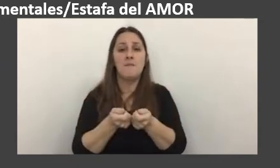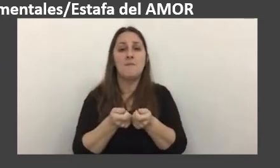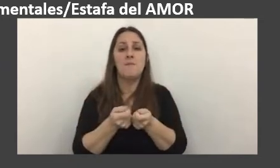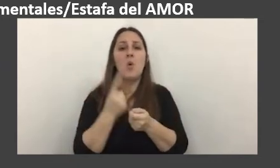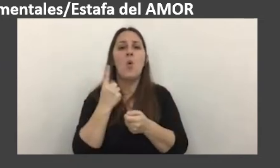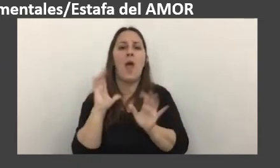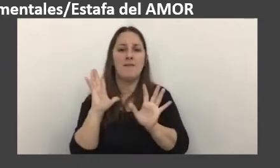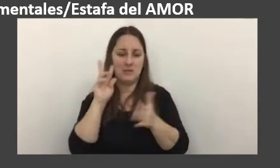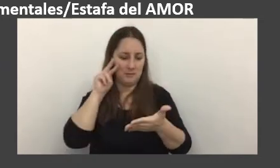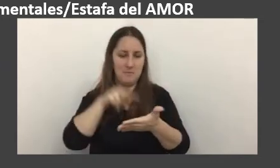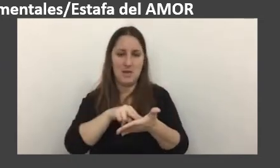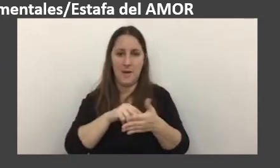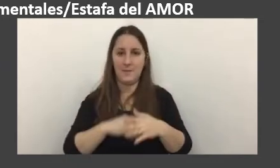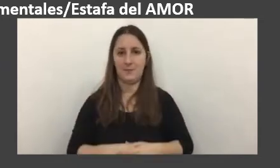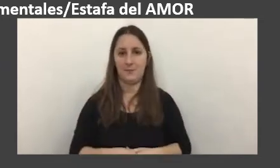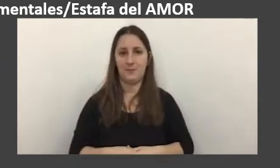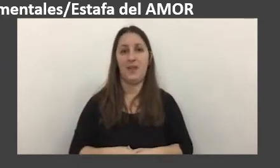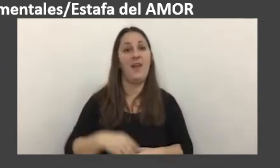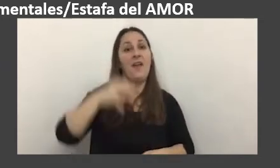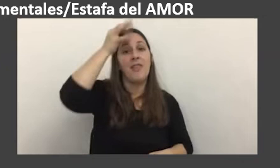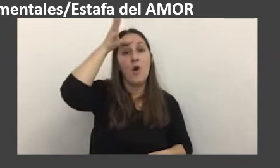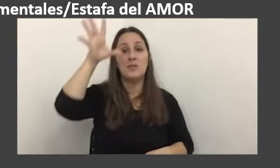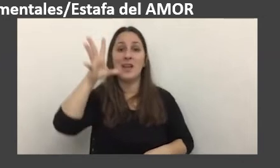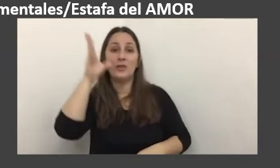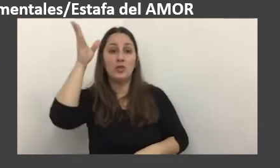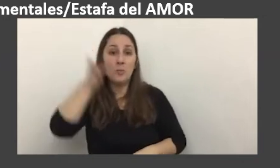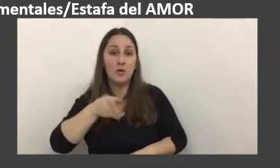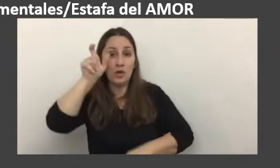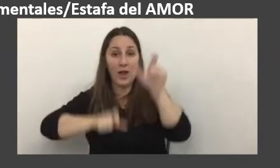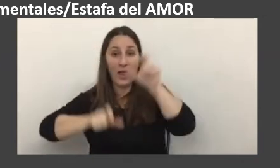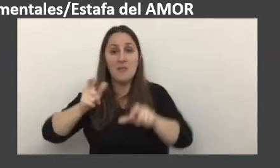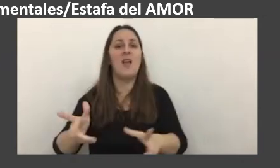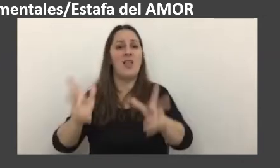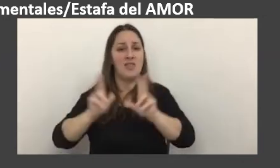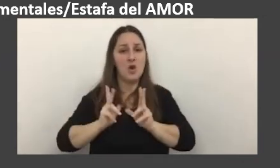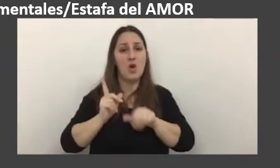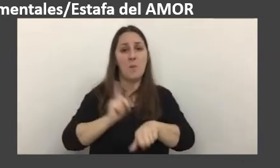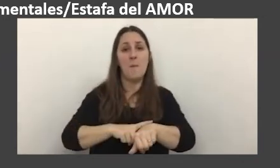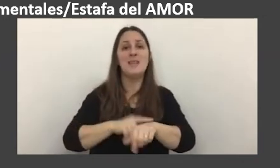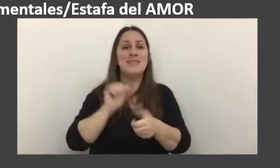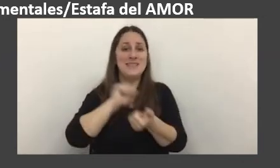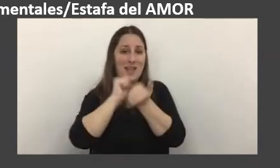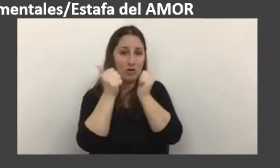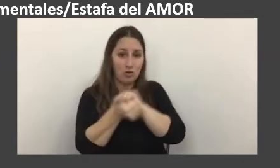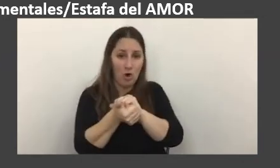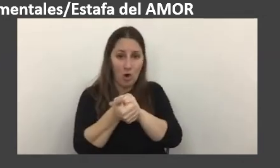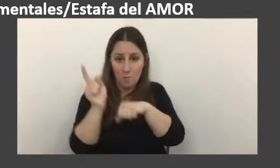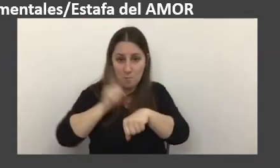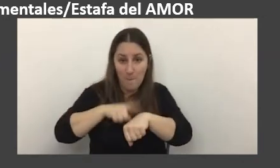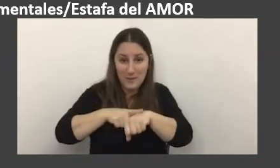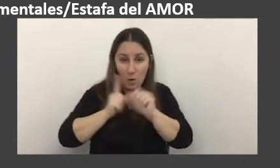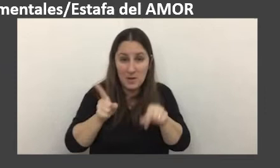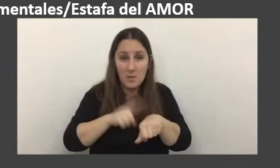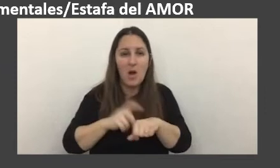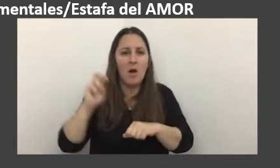lo menos una vez entre el 12 y el 14% de la gente nos dijo que mientras mantiene una relación sexual si